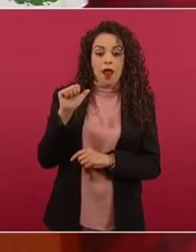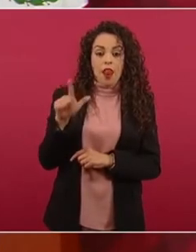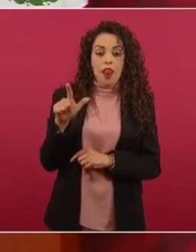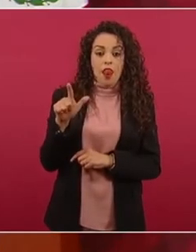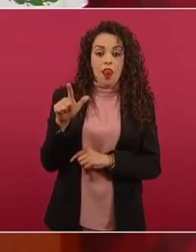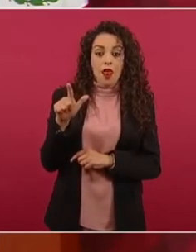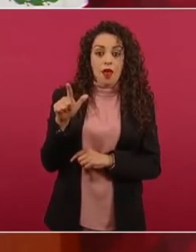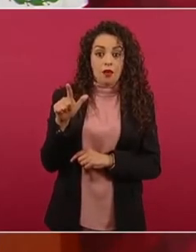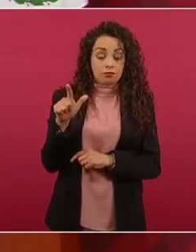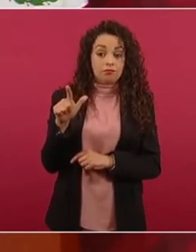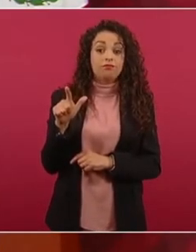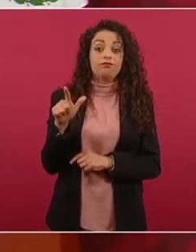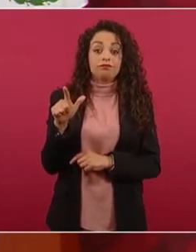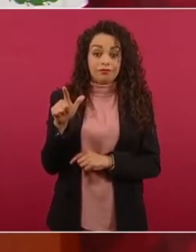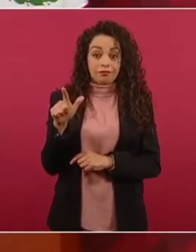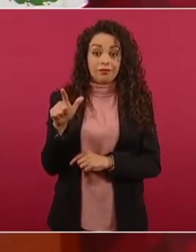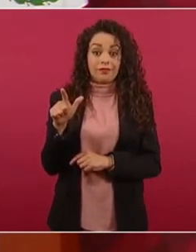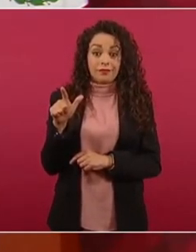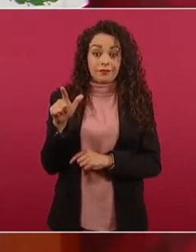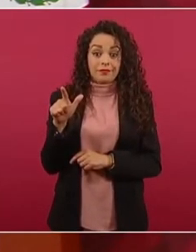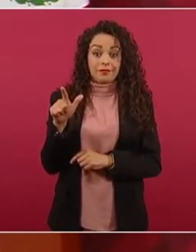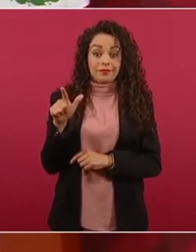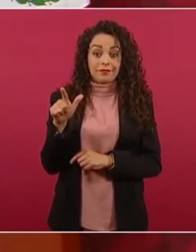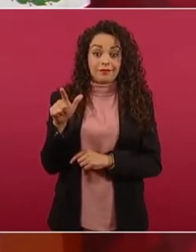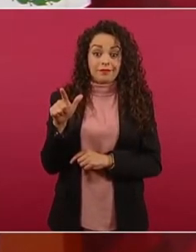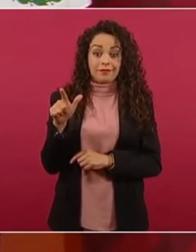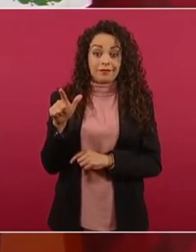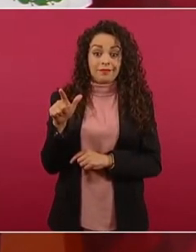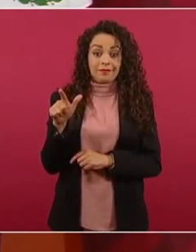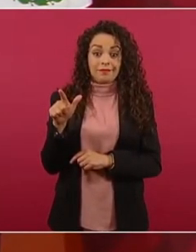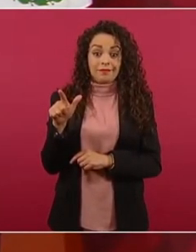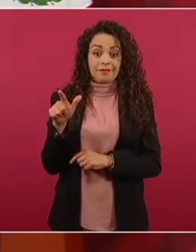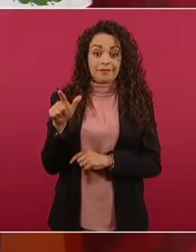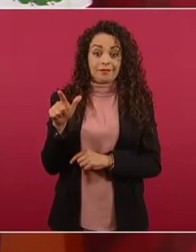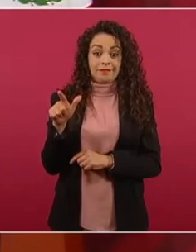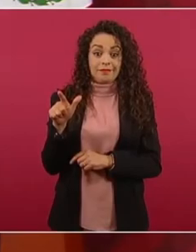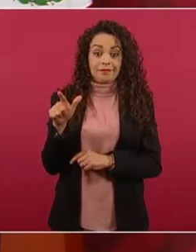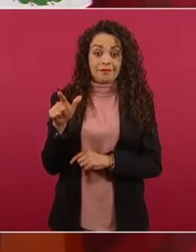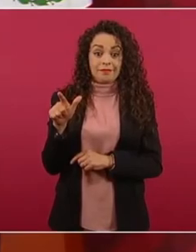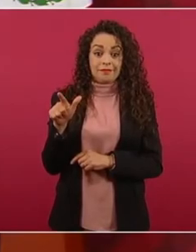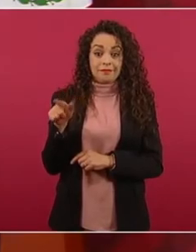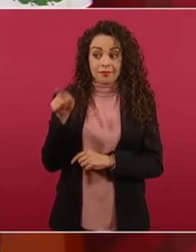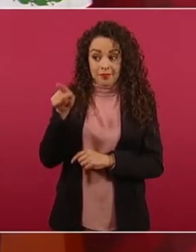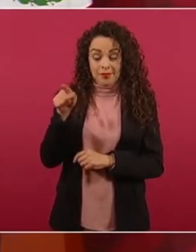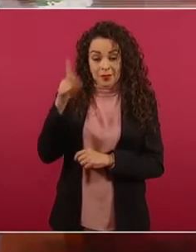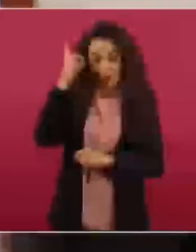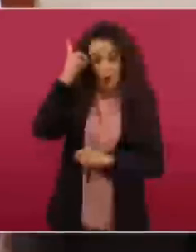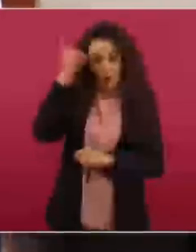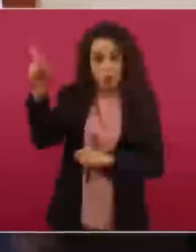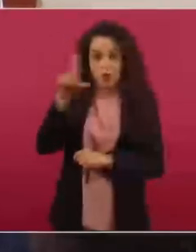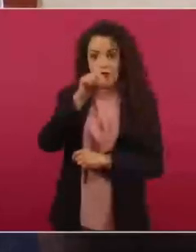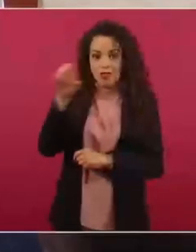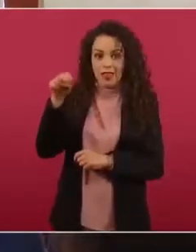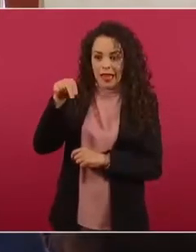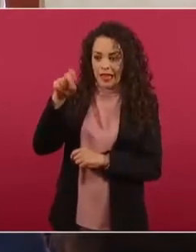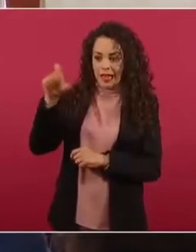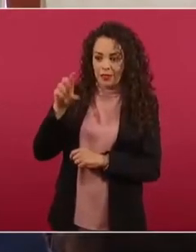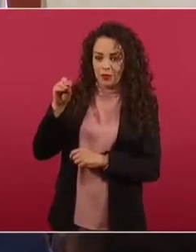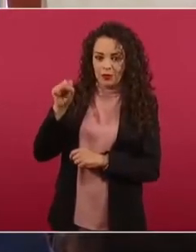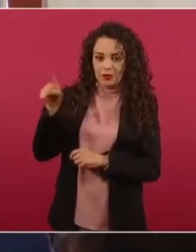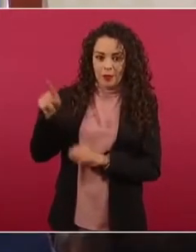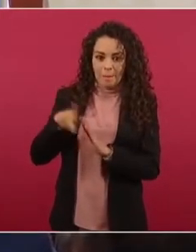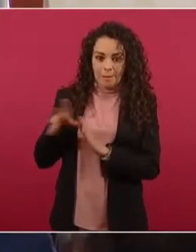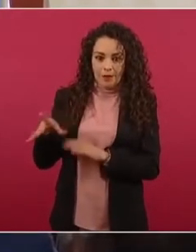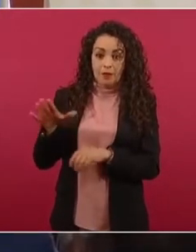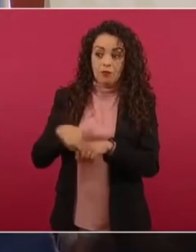Ese sí sabe el dueño de Nexos porque